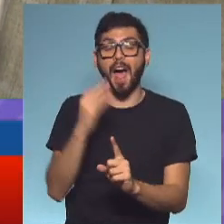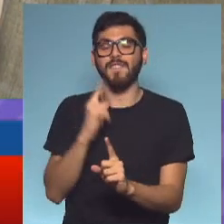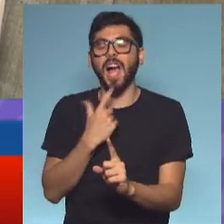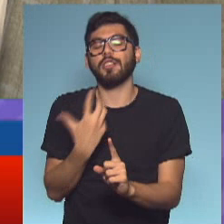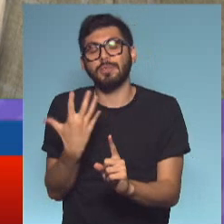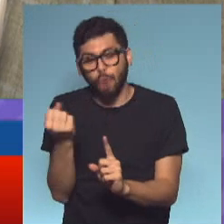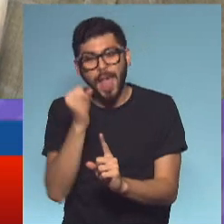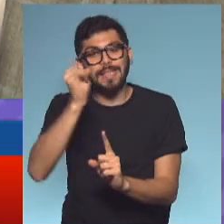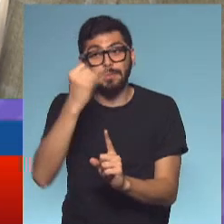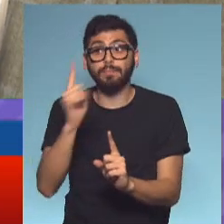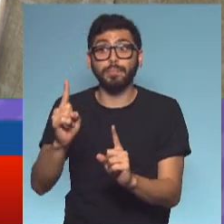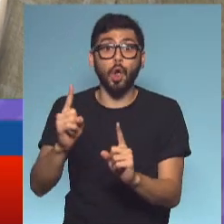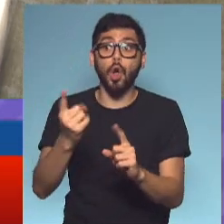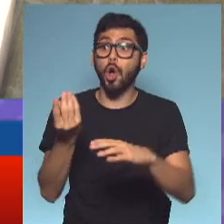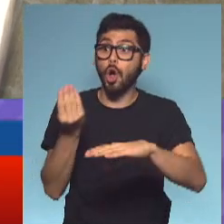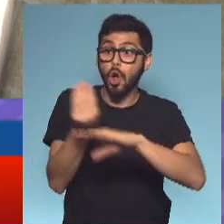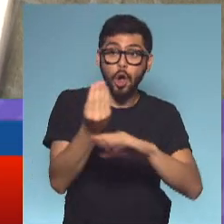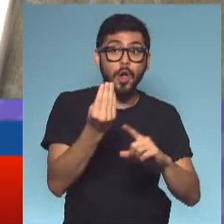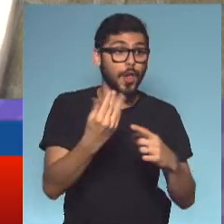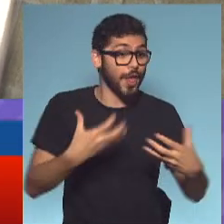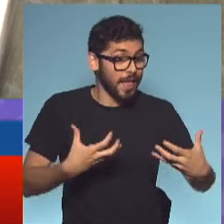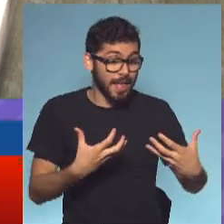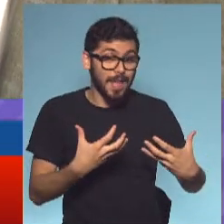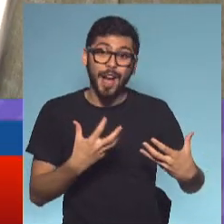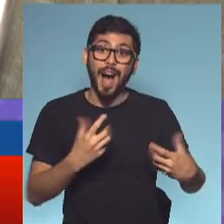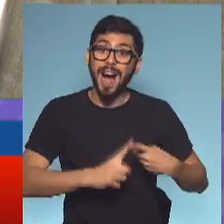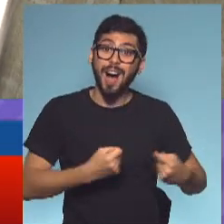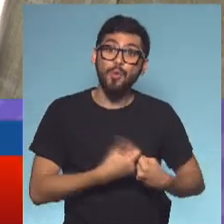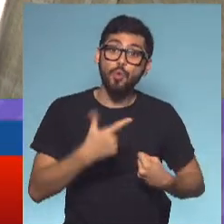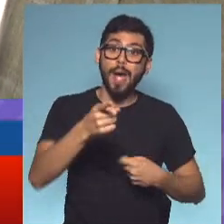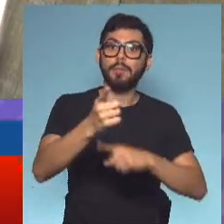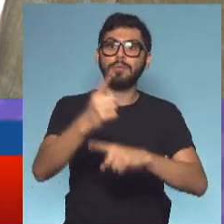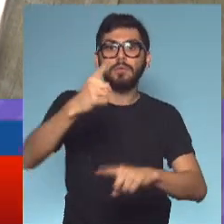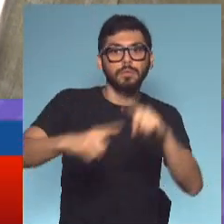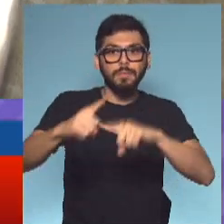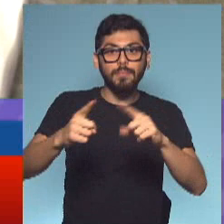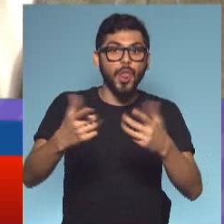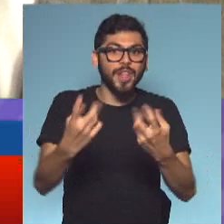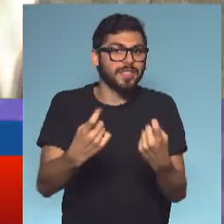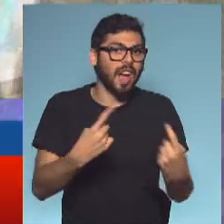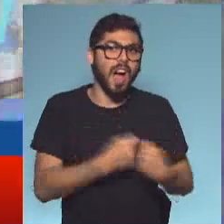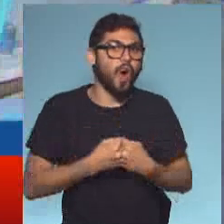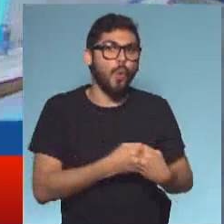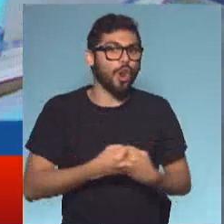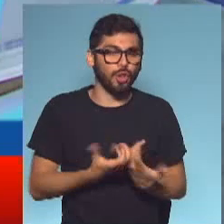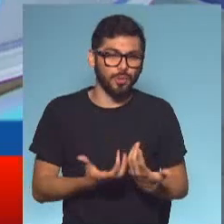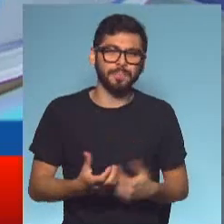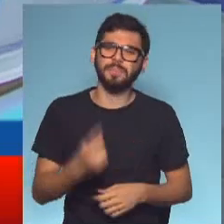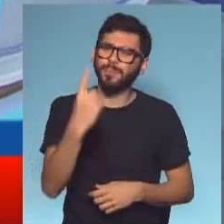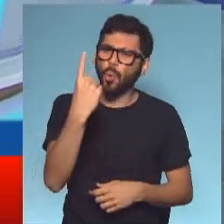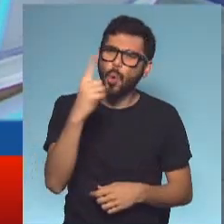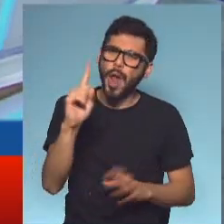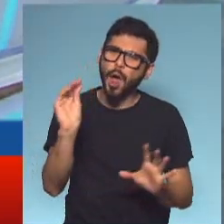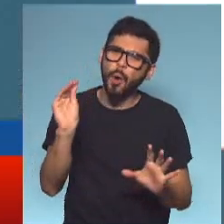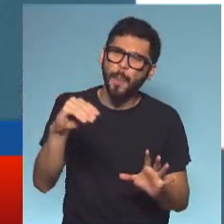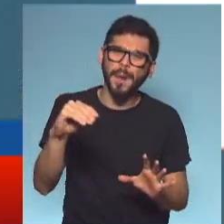de la posibilidad de que una vez nombrado pueda llevar adelante una gestión con el consenso de todos. Con una rariza te sumo a esto que